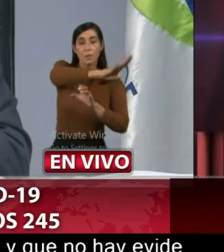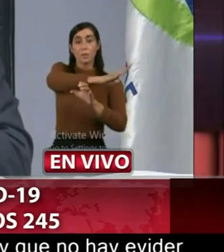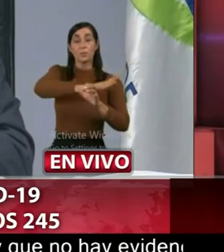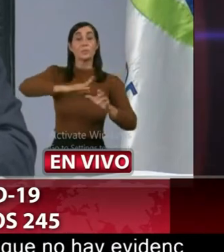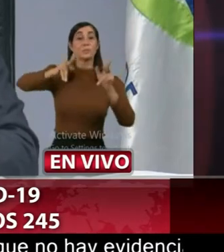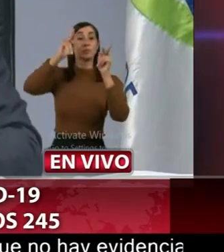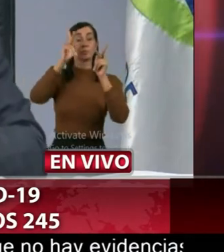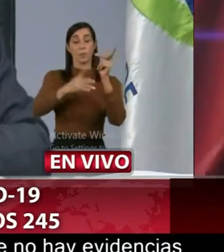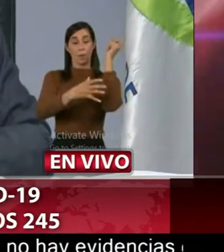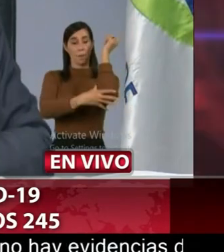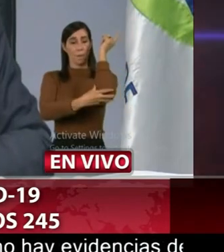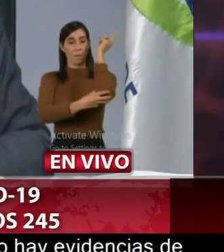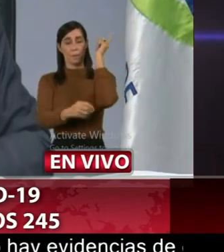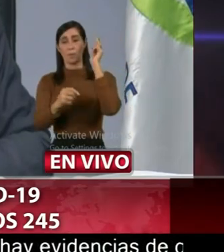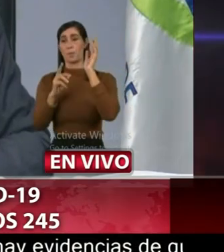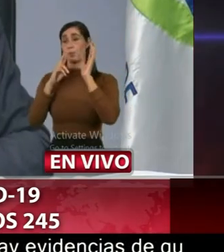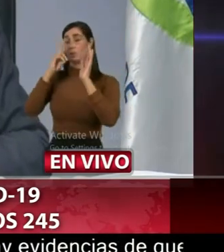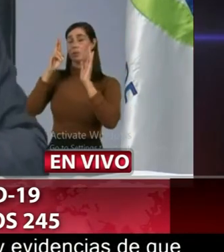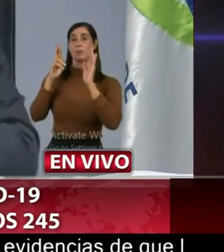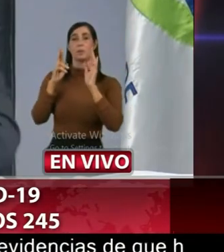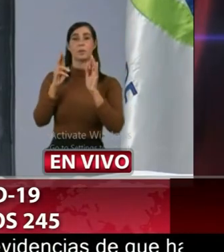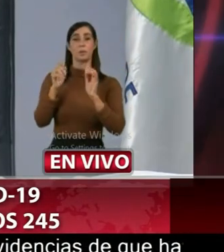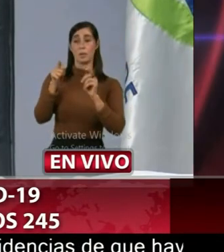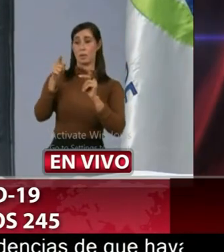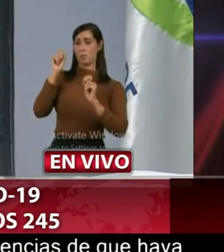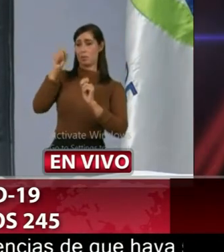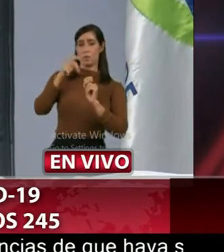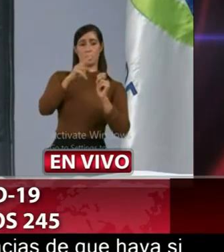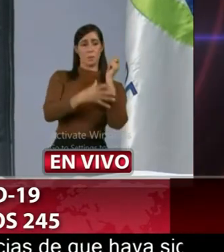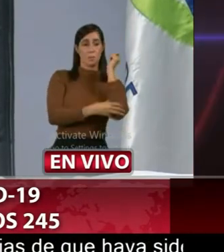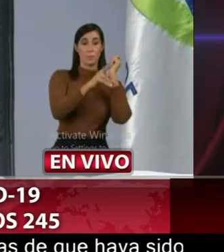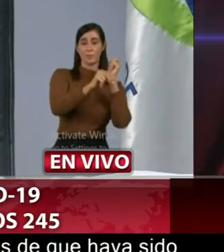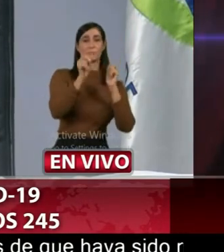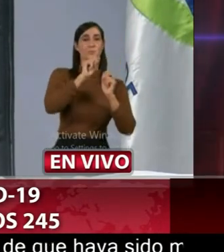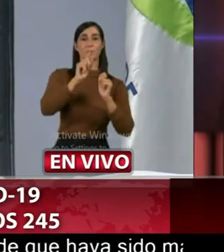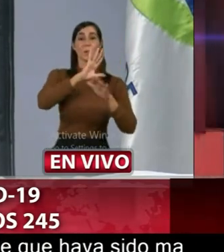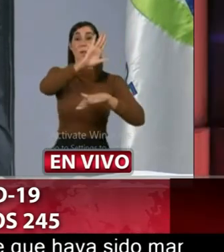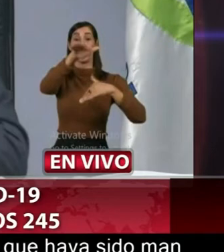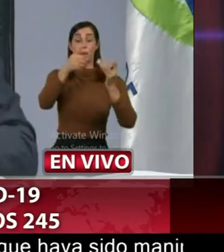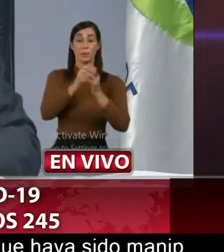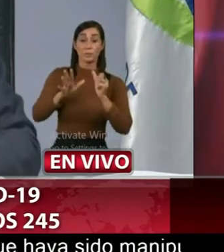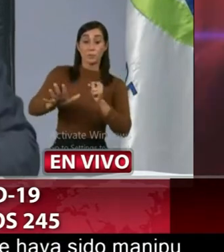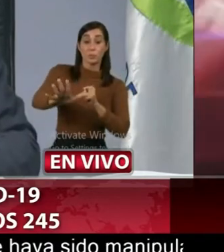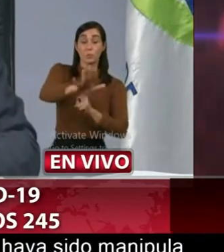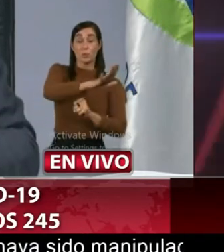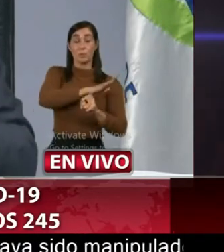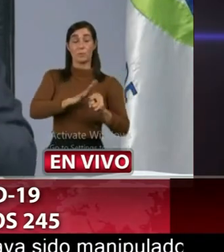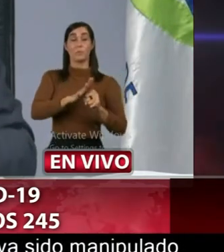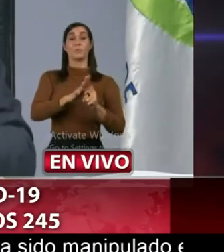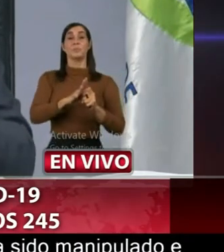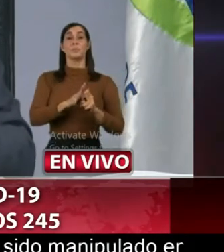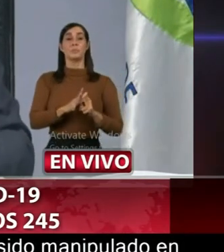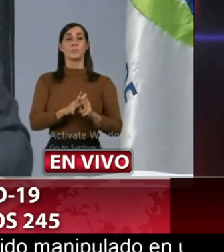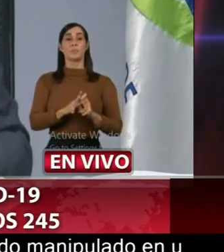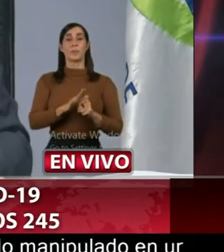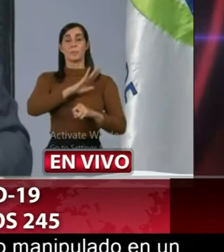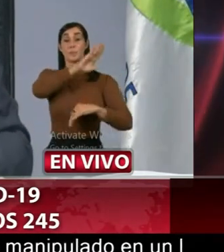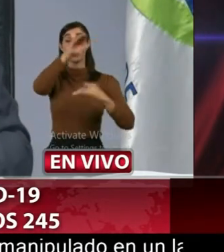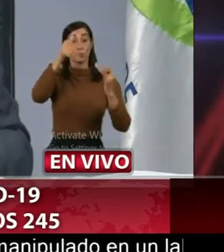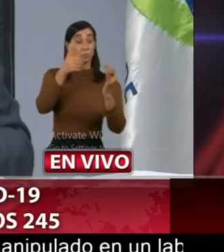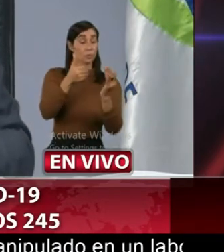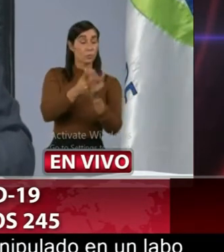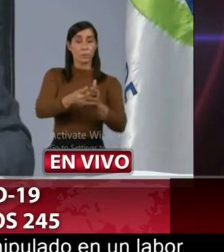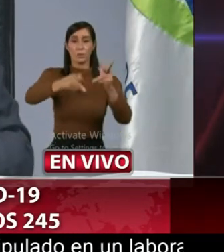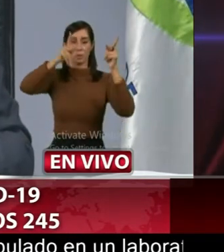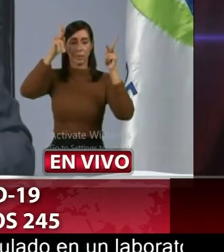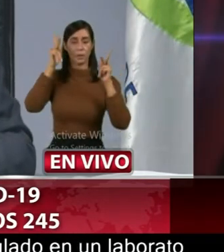de que un rico sí lo puede padecer y un pobre no todo lo contrario todos los humanos